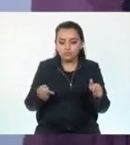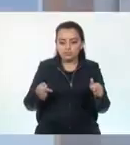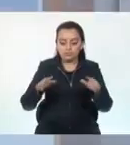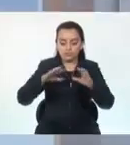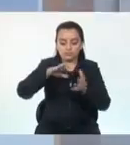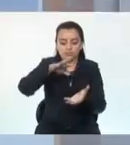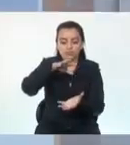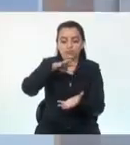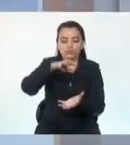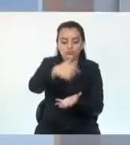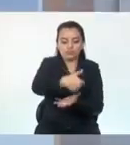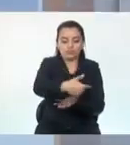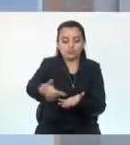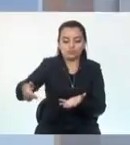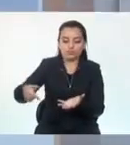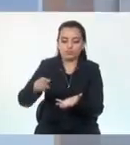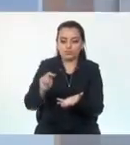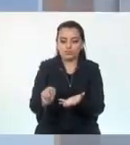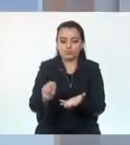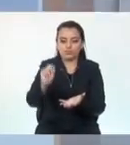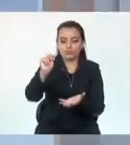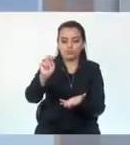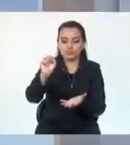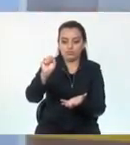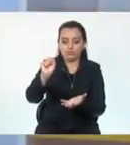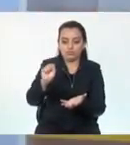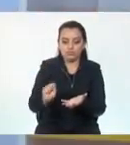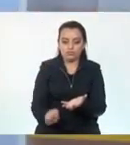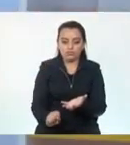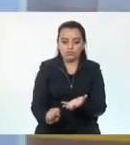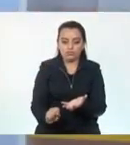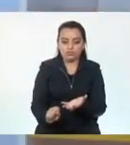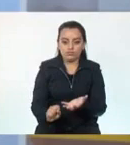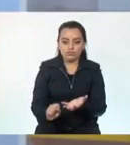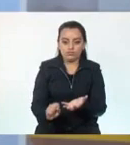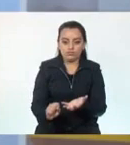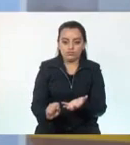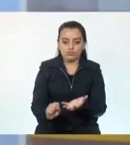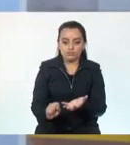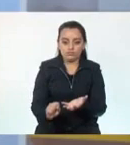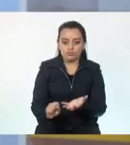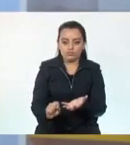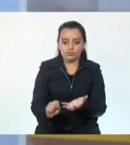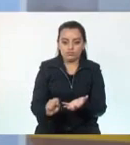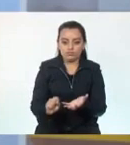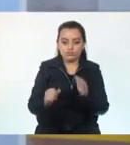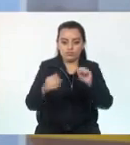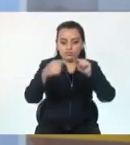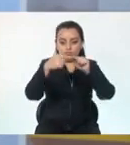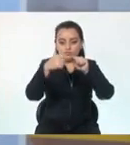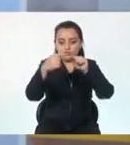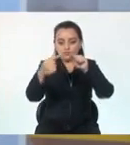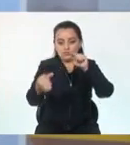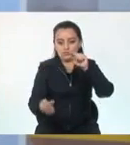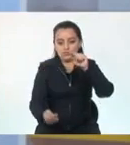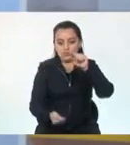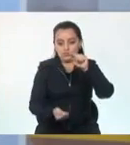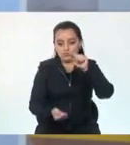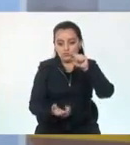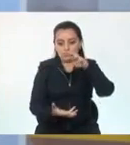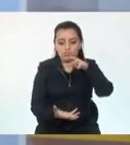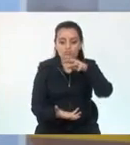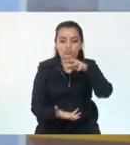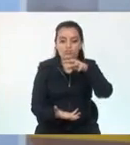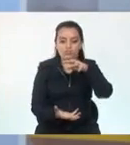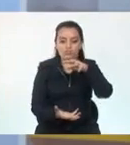hemisferios, el hemisferio norte y el hemisferio sur. Y que la línea de Greenwich divide a la Tierra en dos